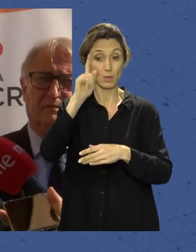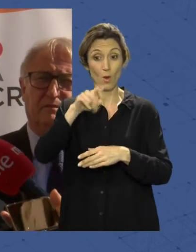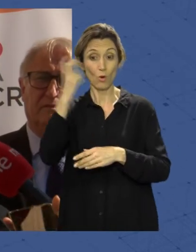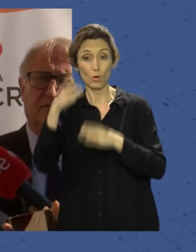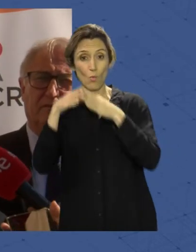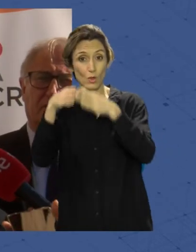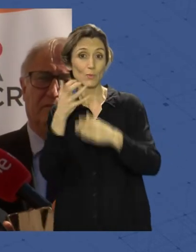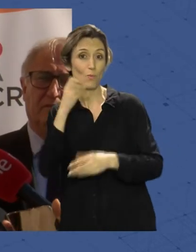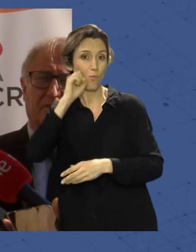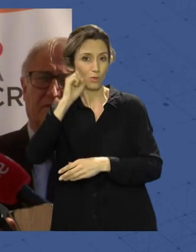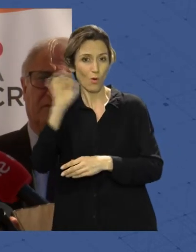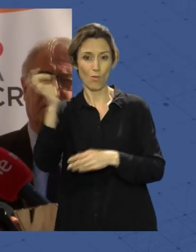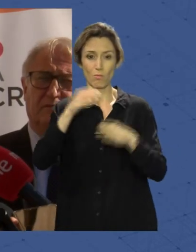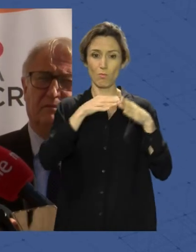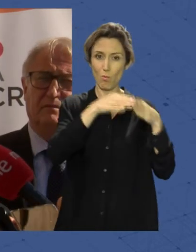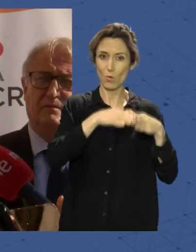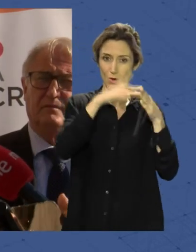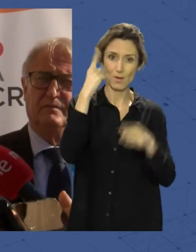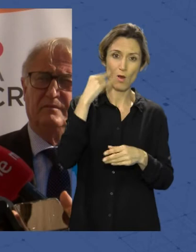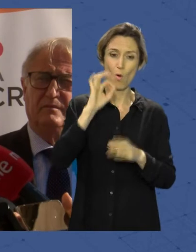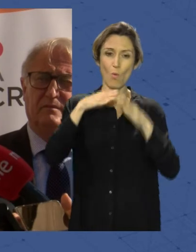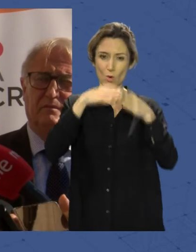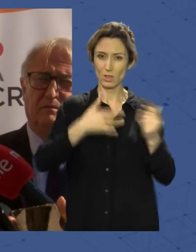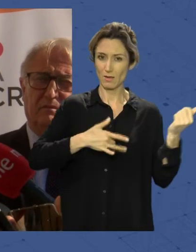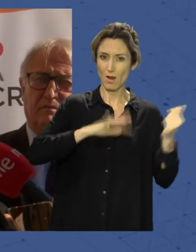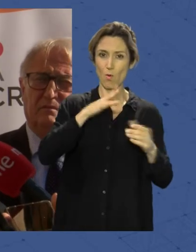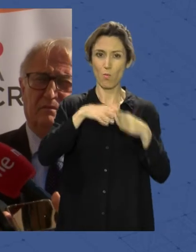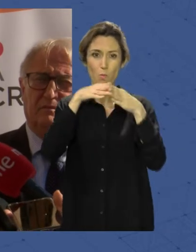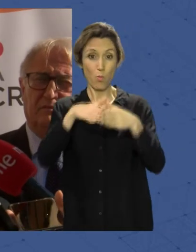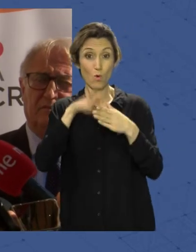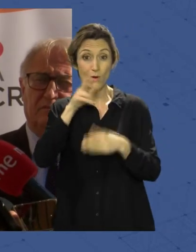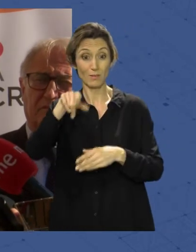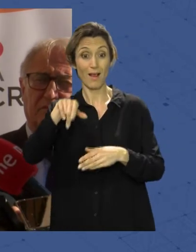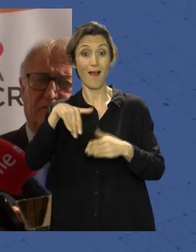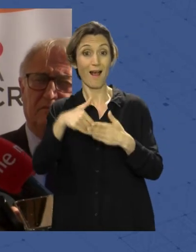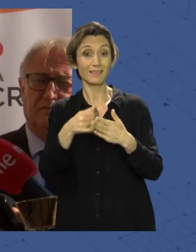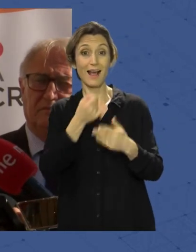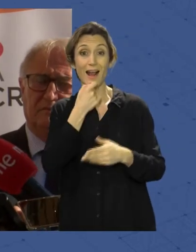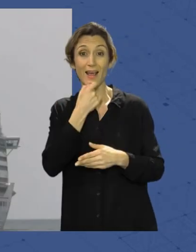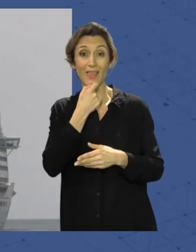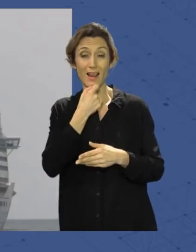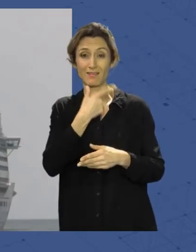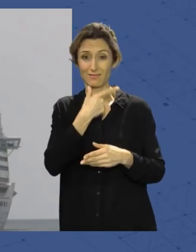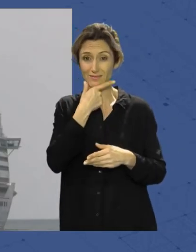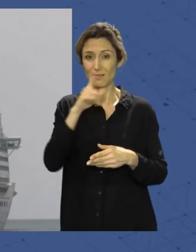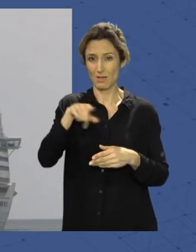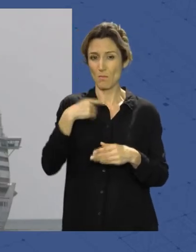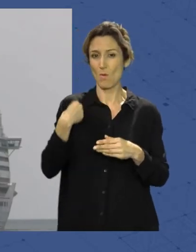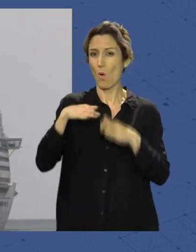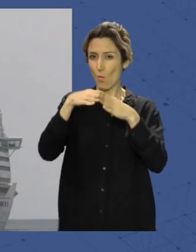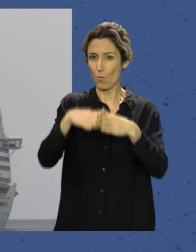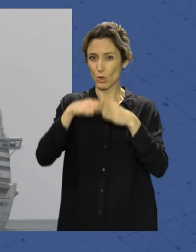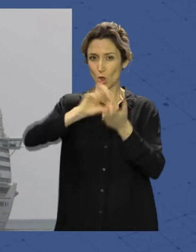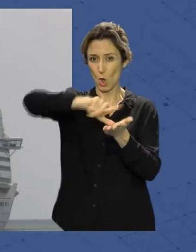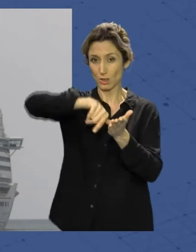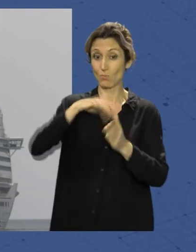puerto de Motril, el puerto de Almería, el puerto de Sevilla, el puerto de Huelva, incluso el puerto de Algeciras con su apoyo logístico. Por su parte, el presidente de